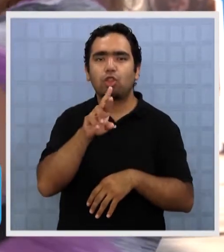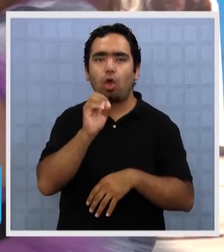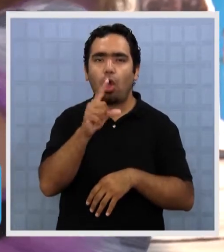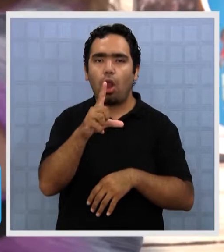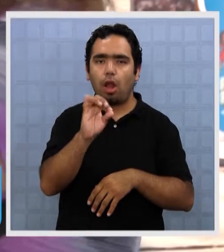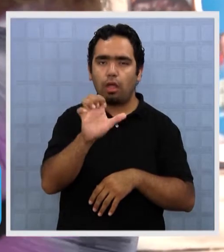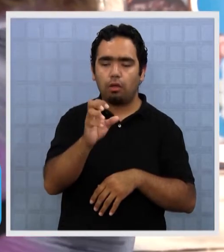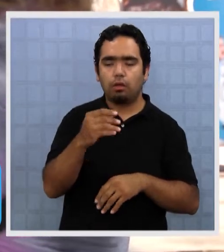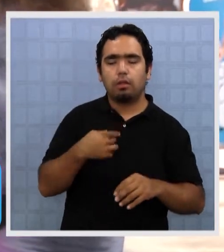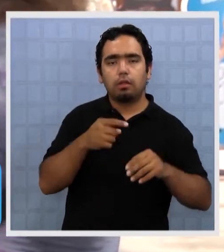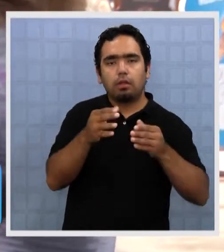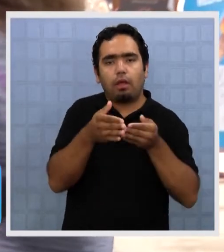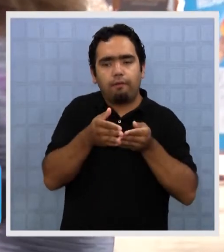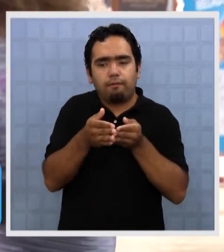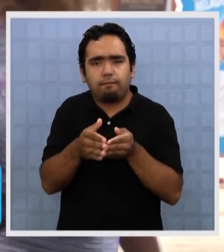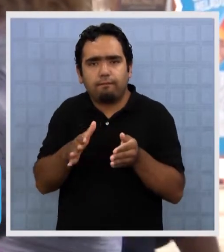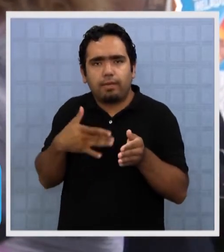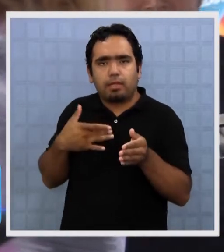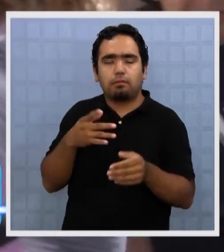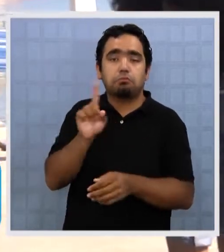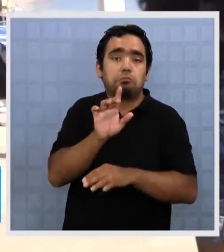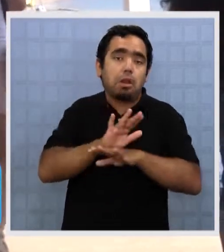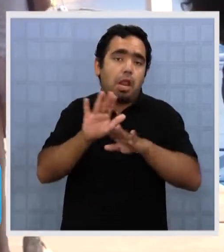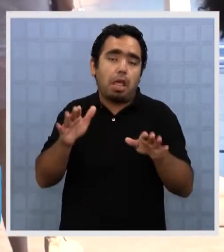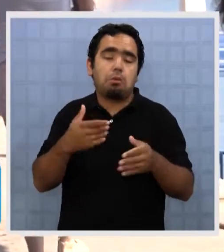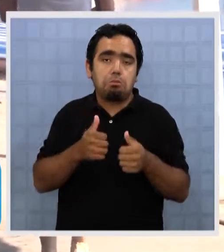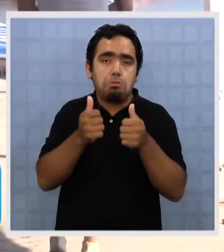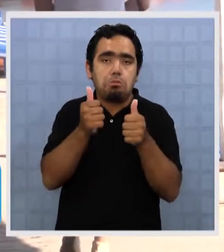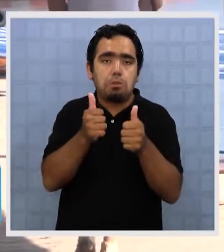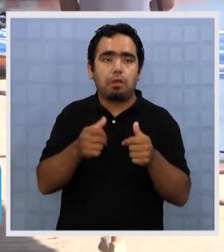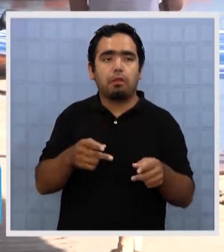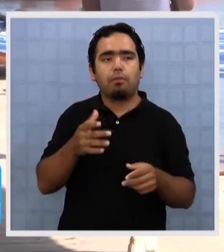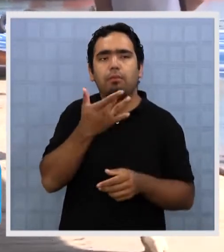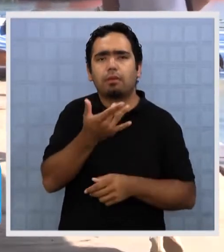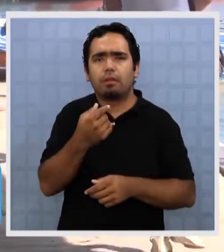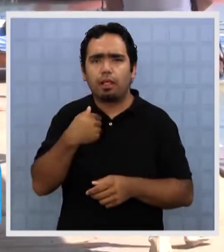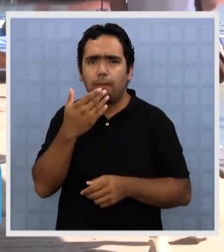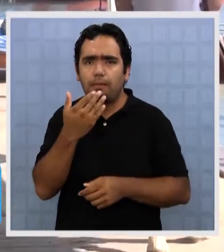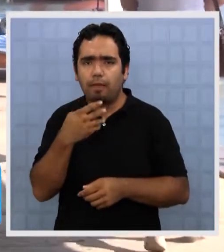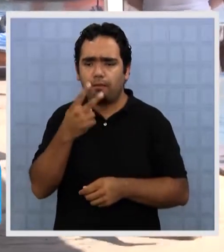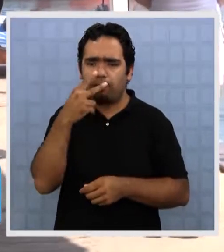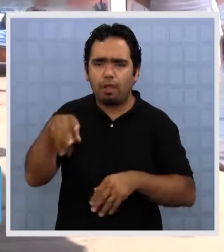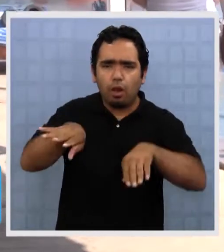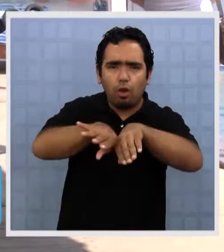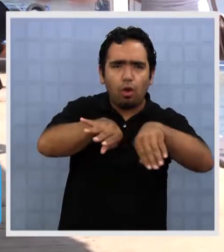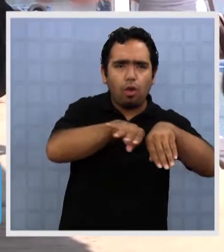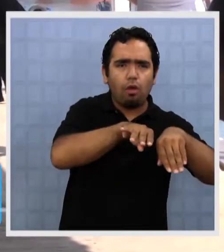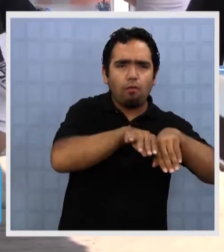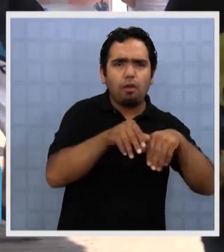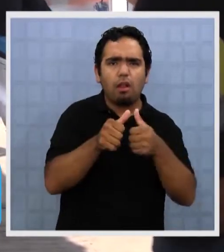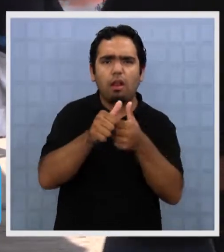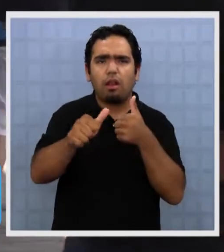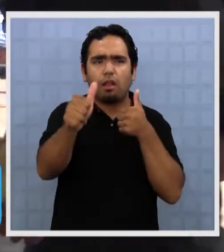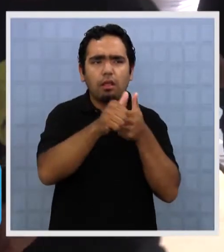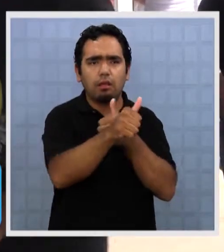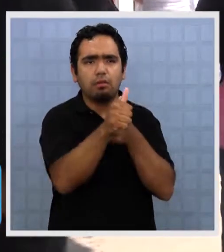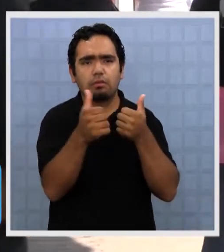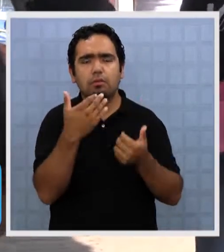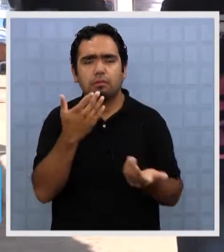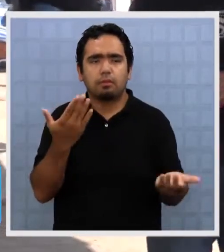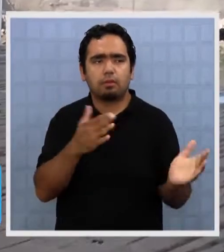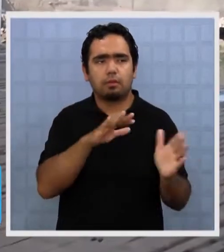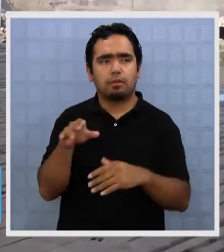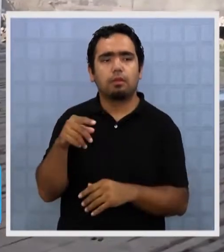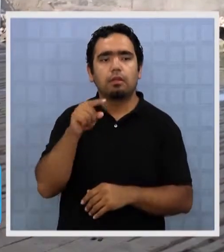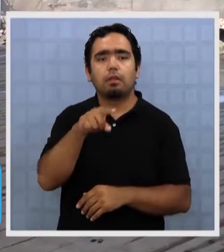afectado el trabajo de las lanchas de turismo, salvo que ya no se puede apreciar muy de cerca a los lobos marinos, por los trabajos de contención de la mancha de